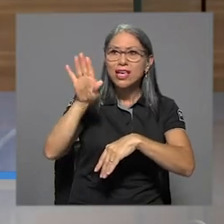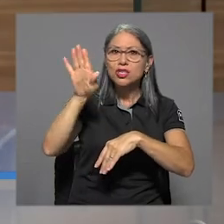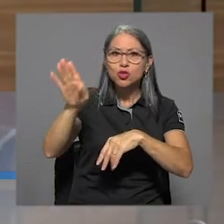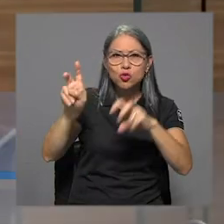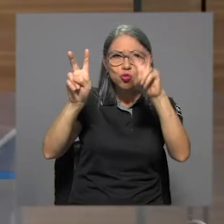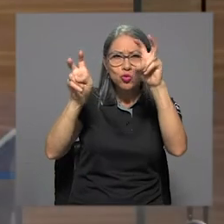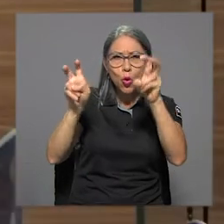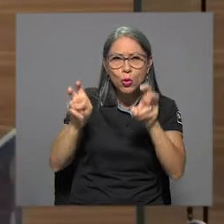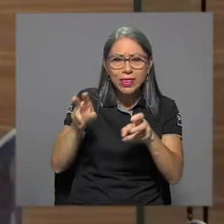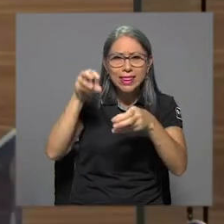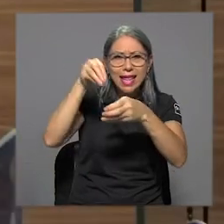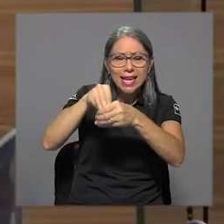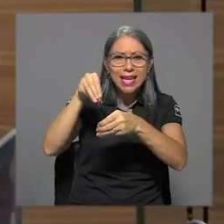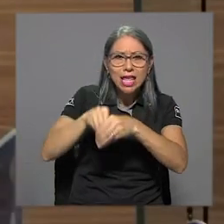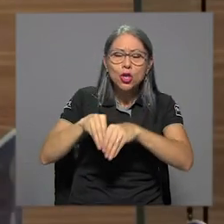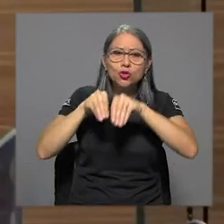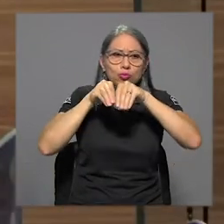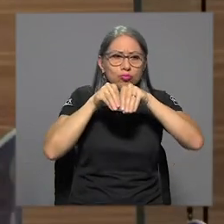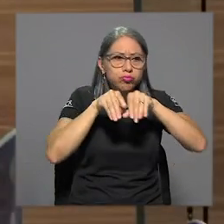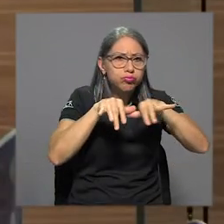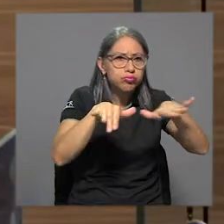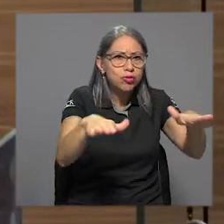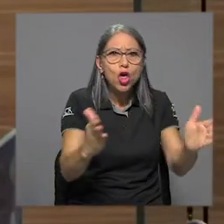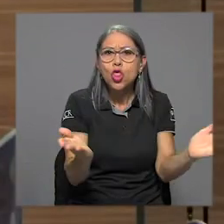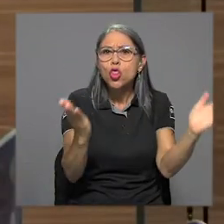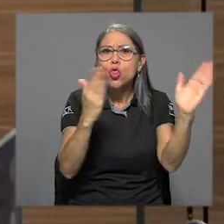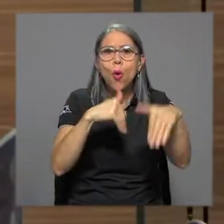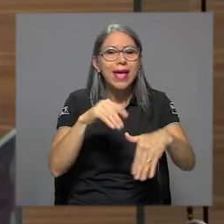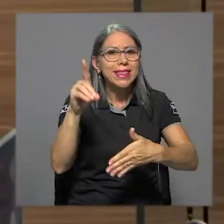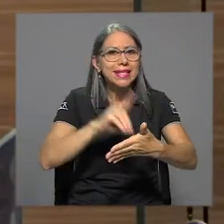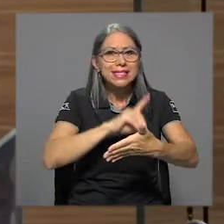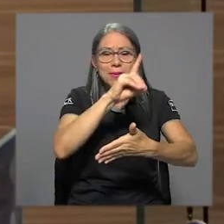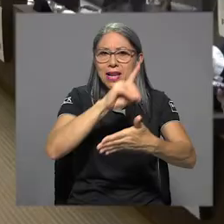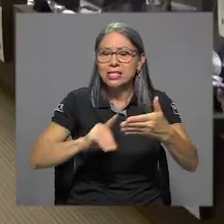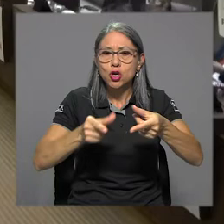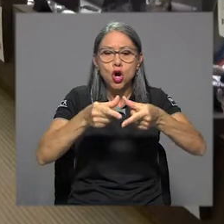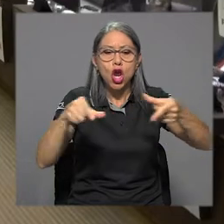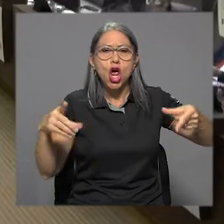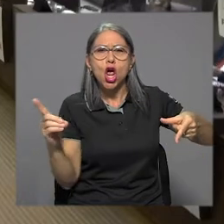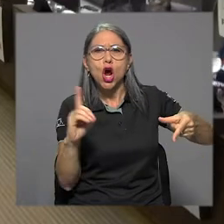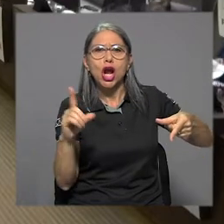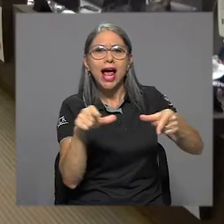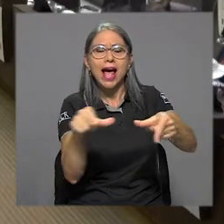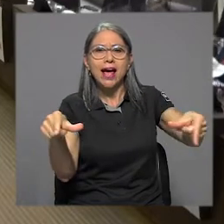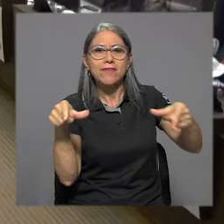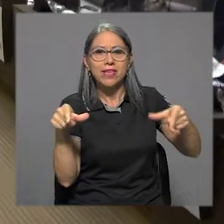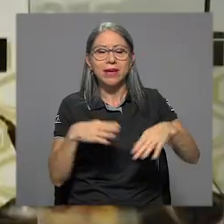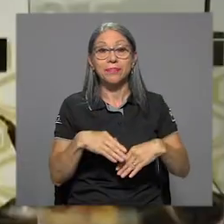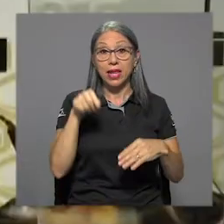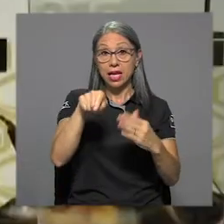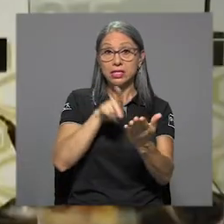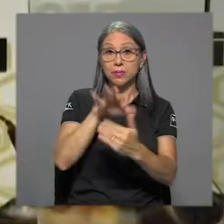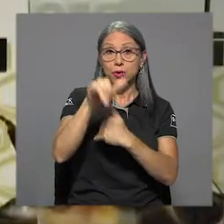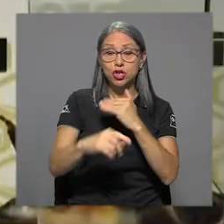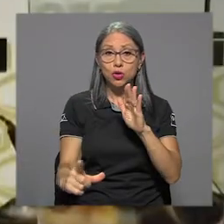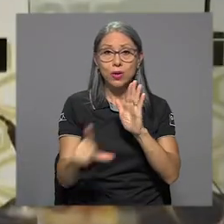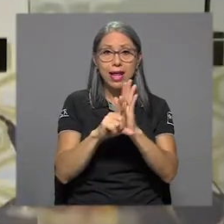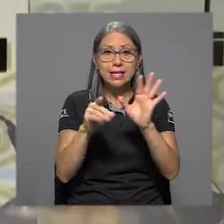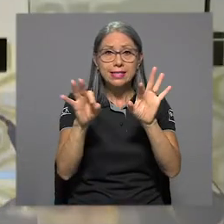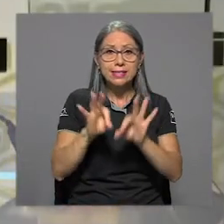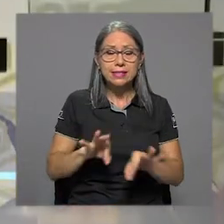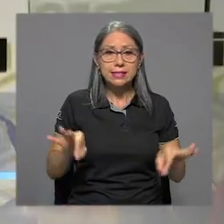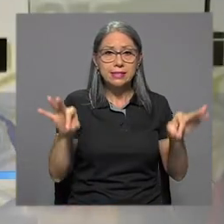la señal y sus contenidos sin discriminación geográfica alguna. Este proyecto de ley